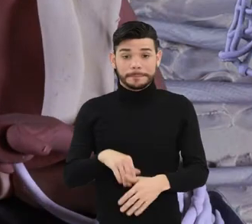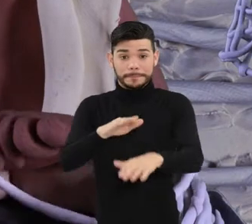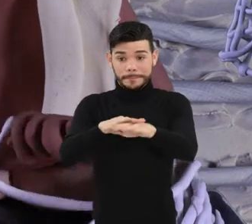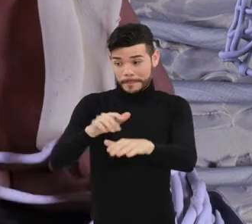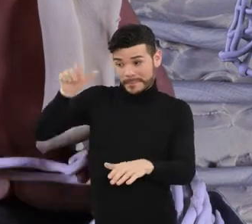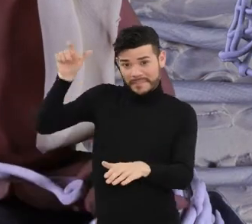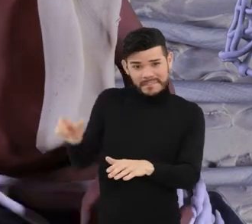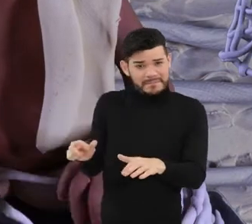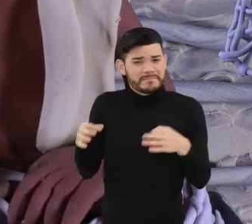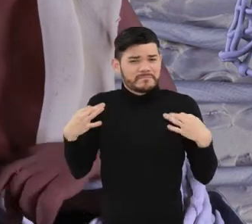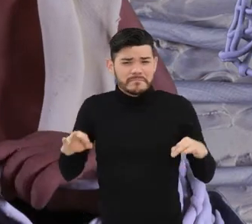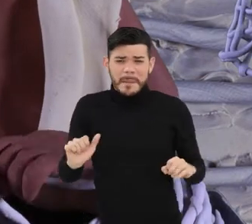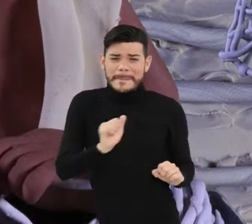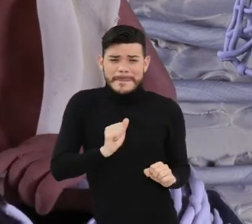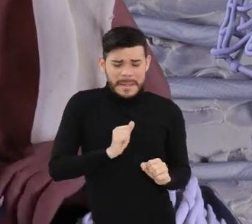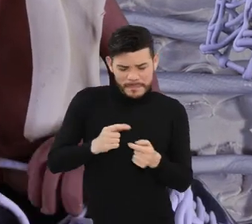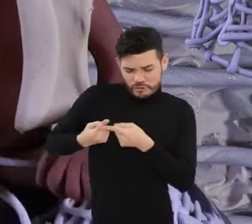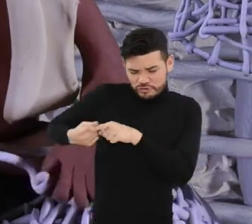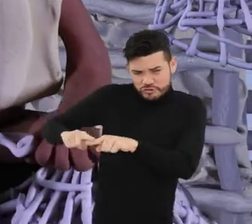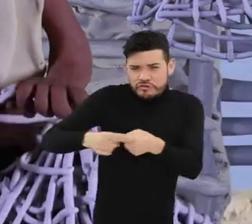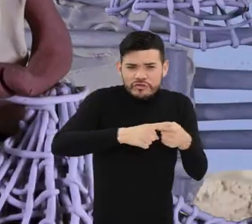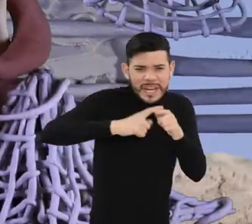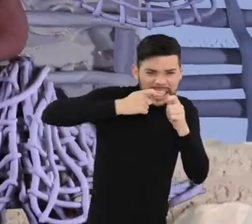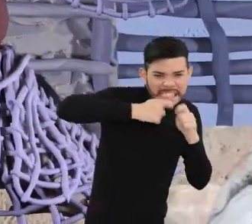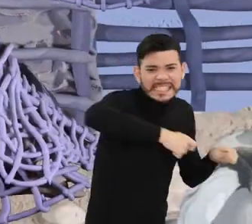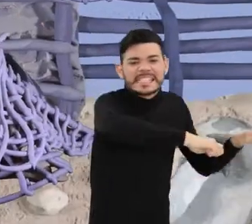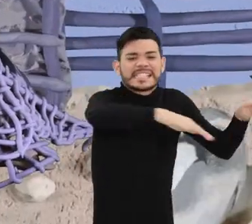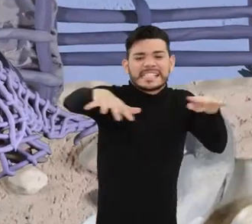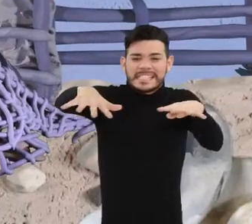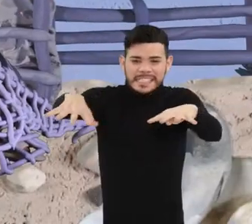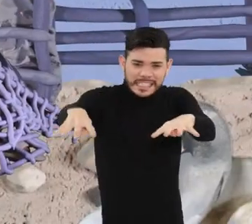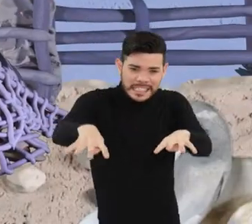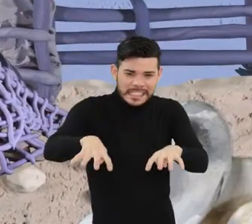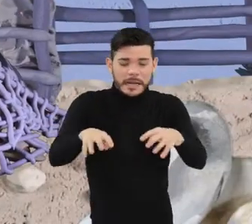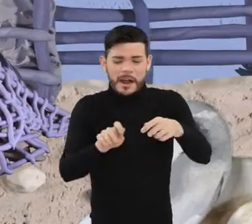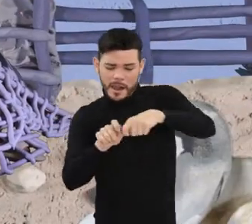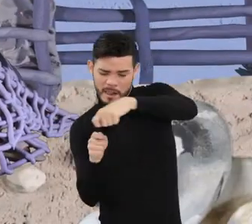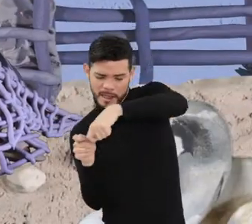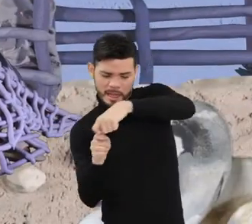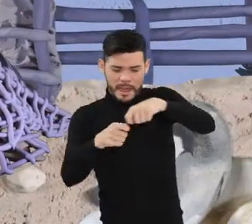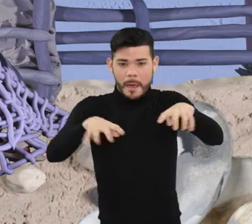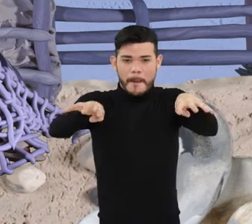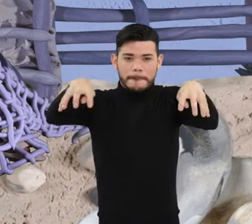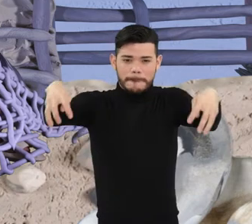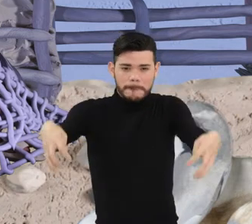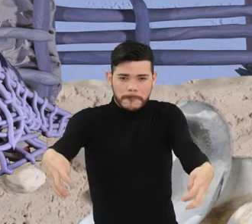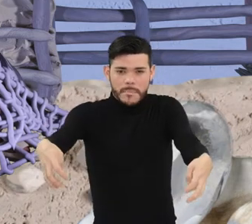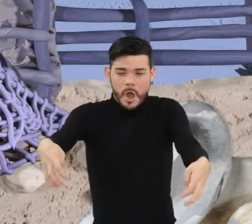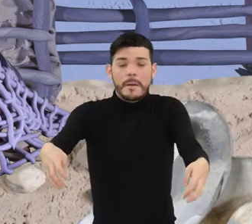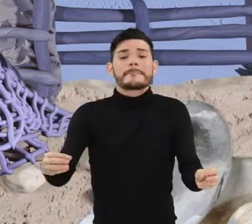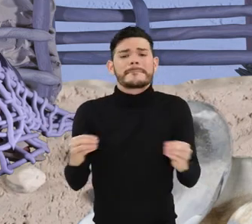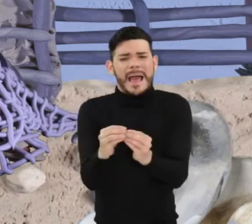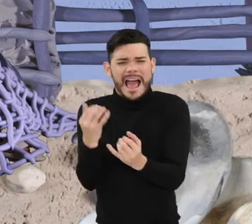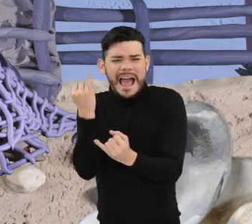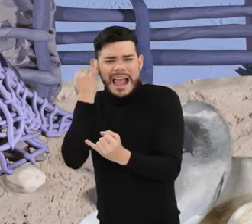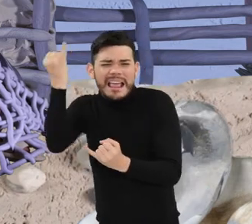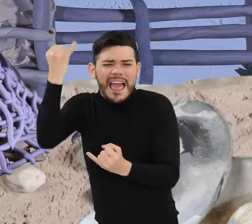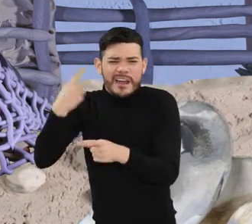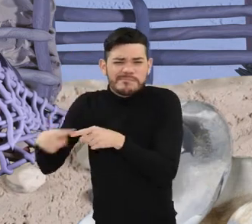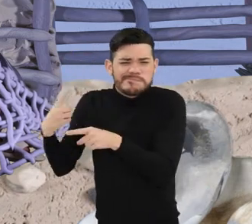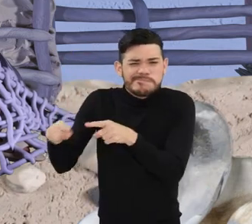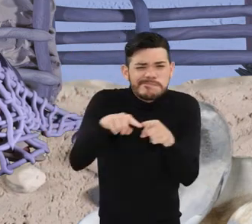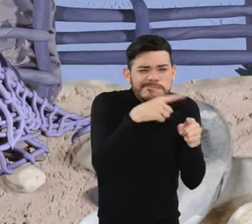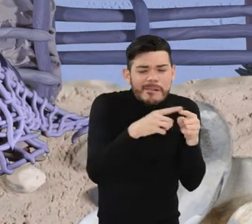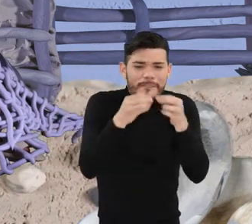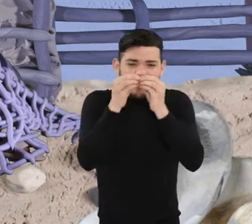artesanal teje sus chinchorros y atarrayas, fabrica su canalete y sus anzuelos e idea variadas y creativas formas de